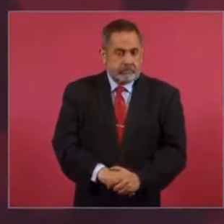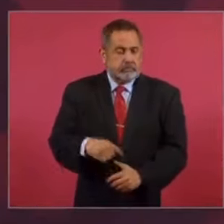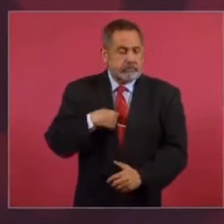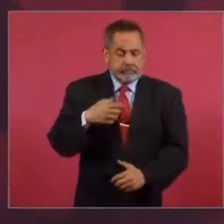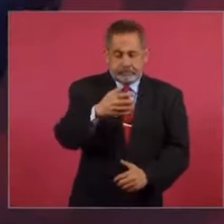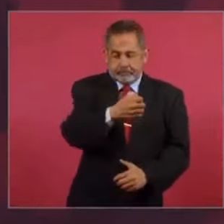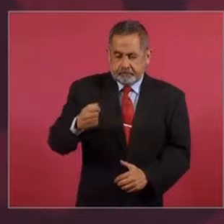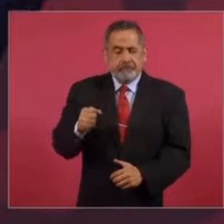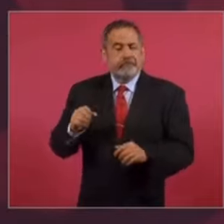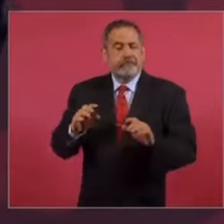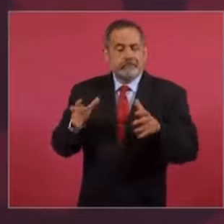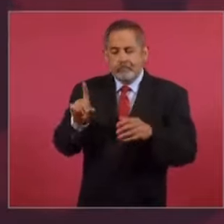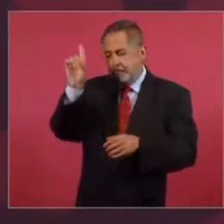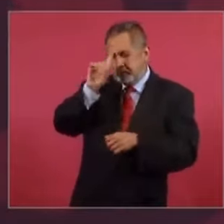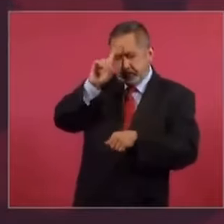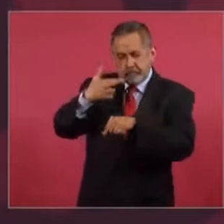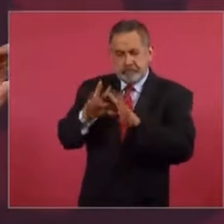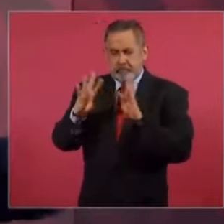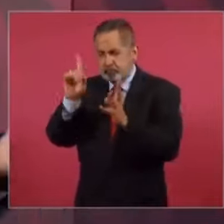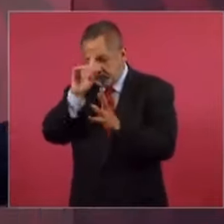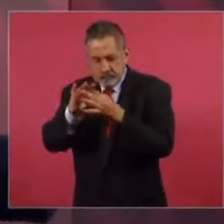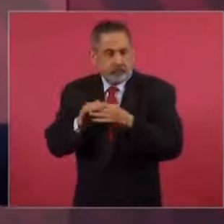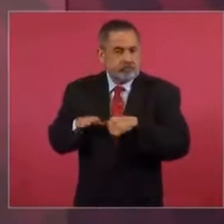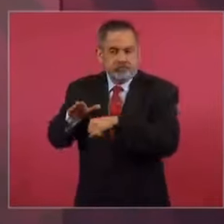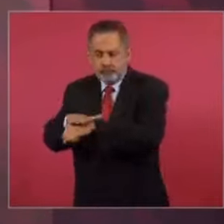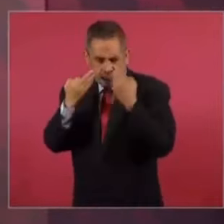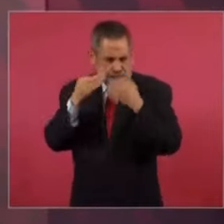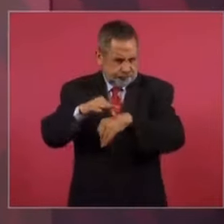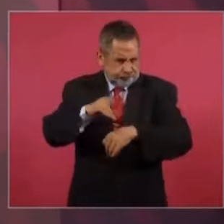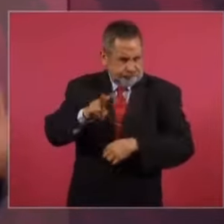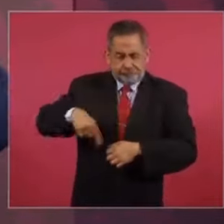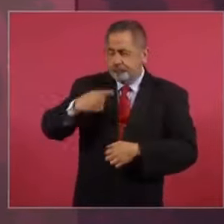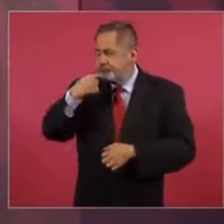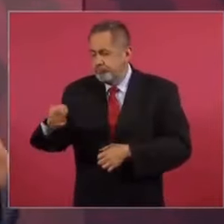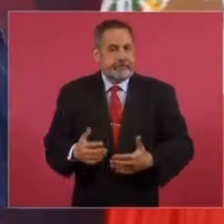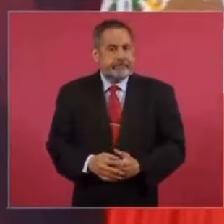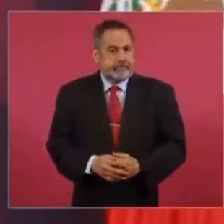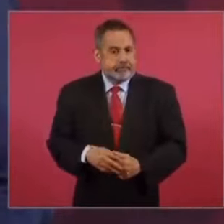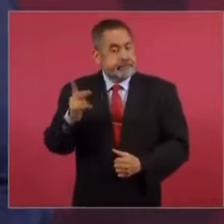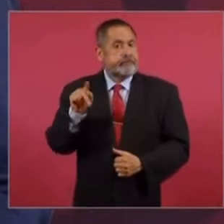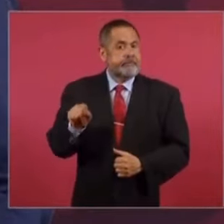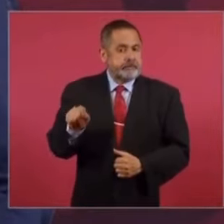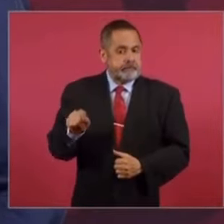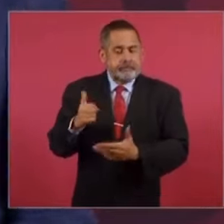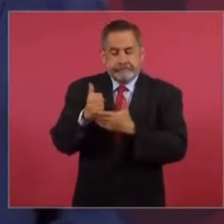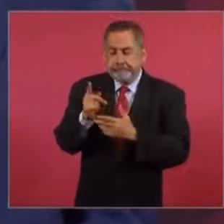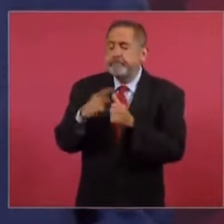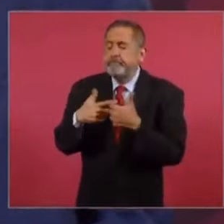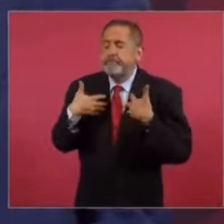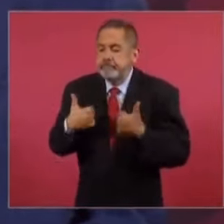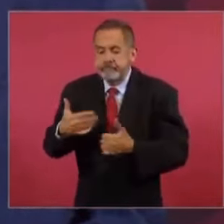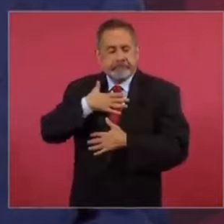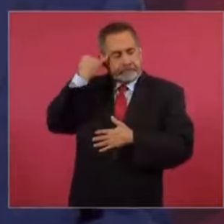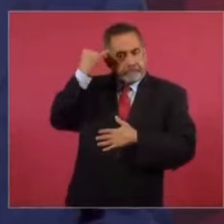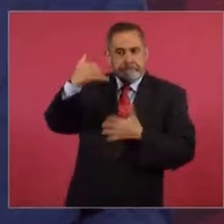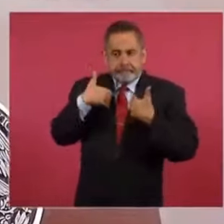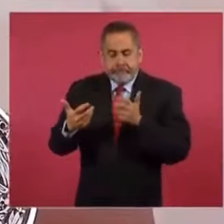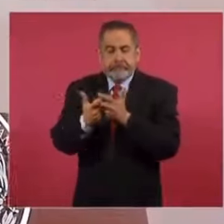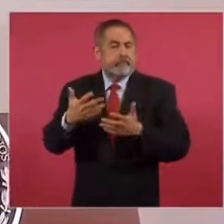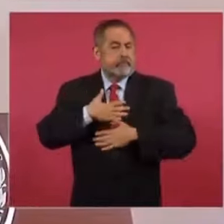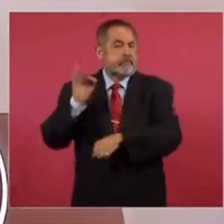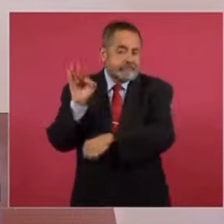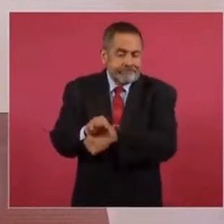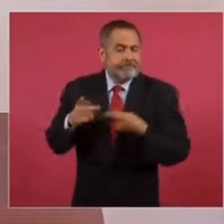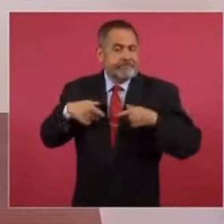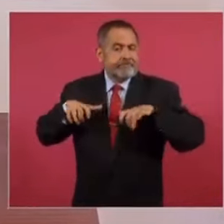nombré el consejo asesor, a todos les dije, y hay constancia, les dije, me van a ayudar, pero me van a entender también de que yo